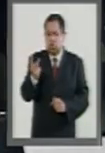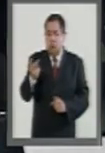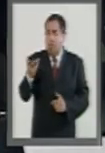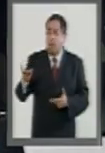proposiciones que han sido...